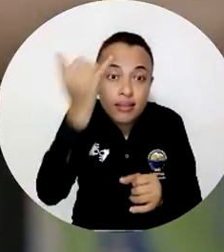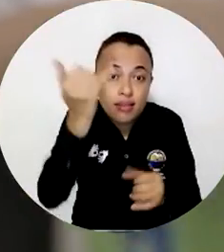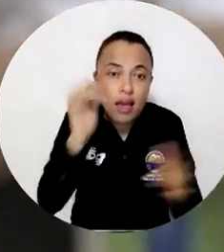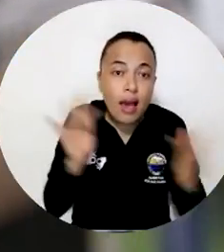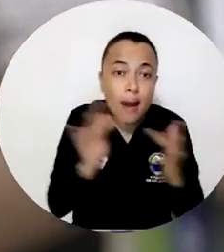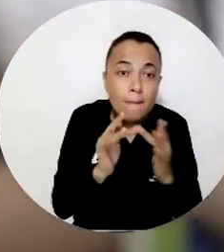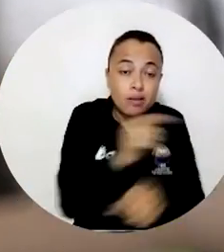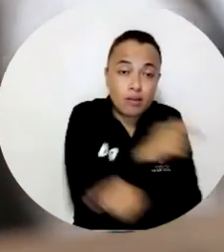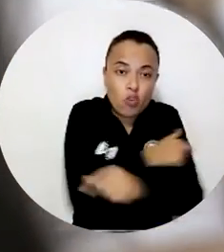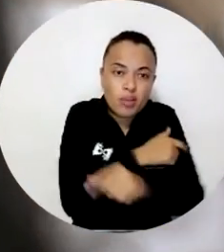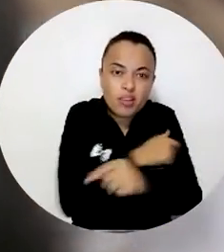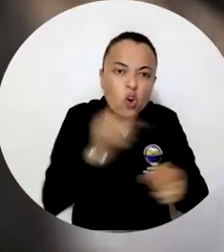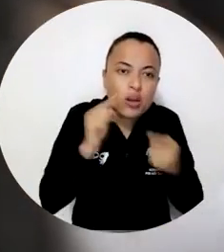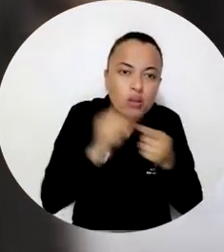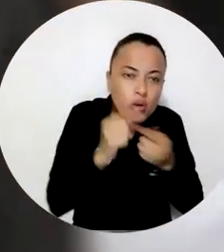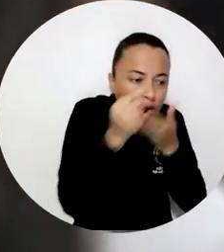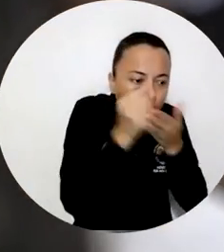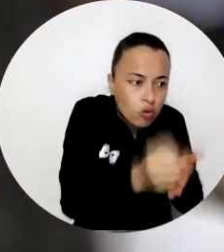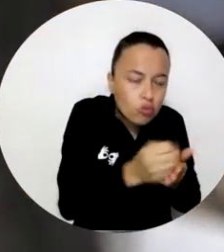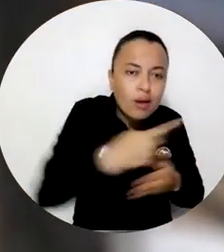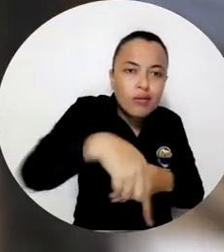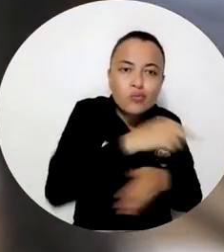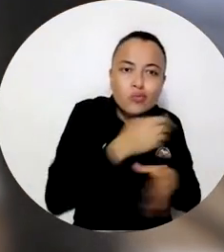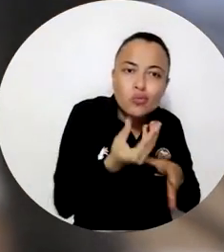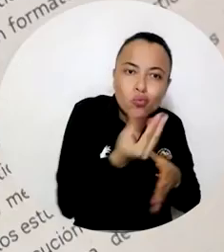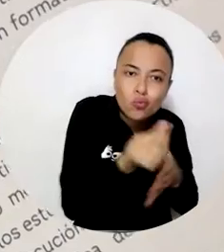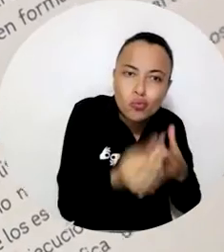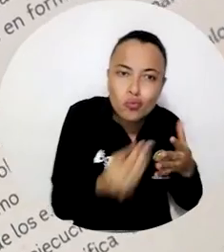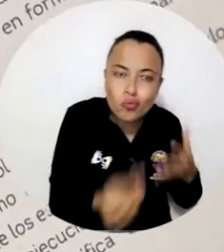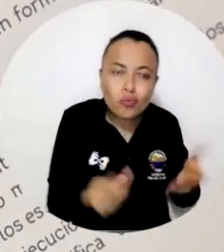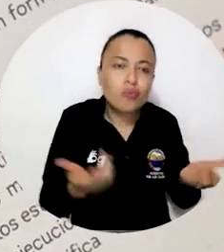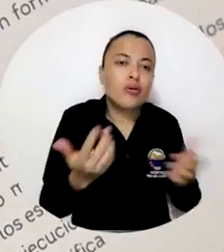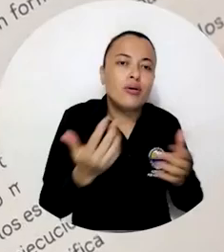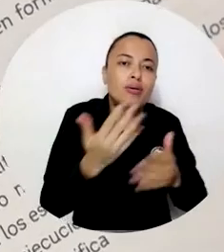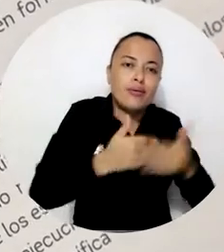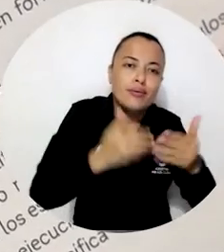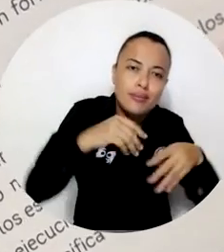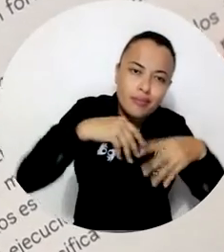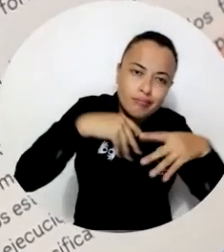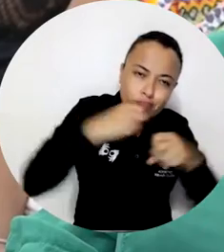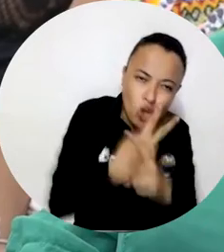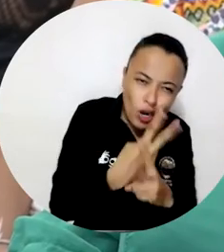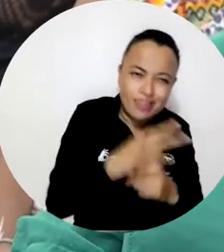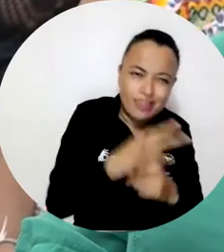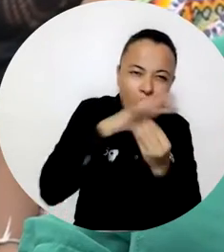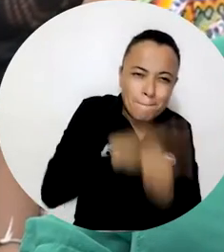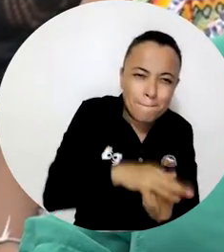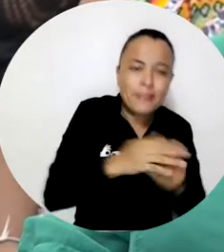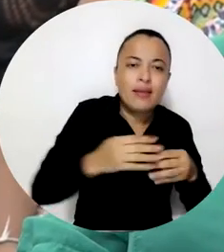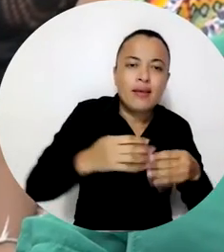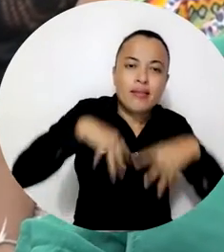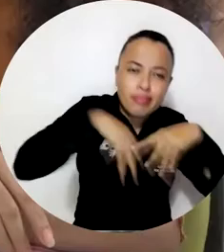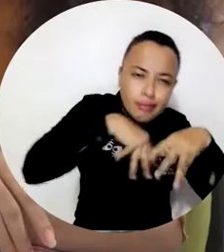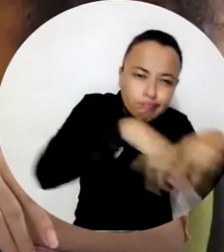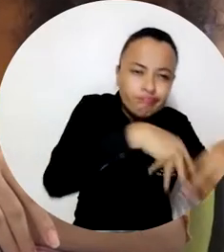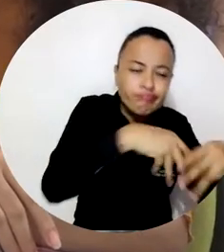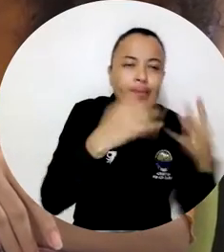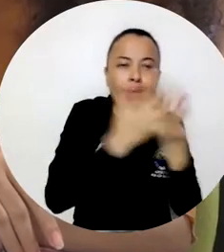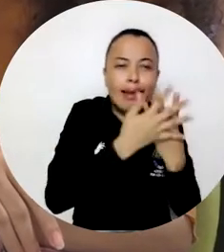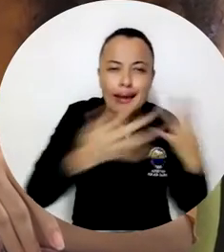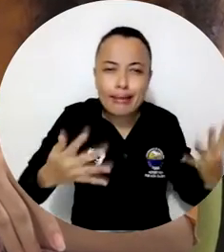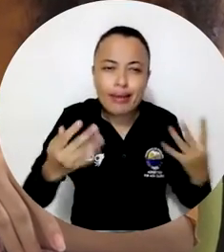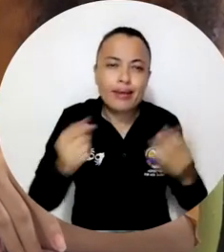Comité de Velar por el Bienestar de Estudiantes Víctimas de Violencia y Desplazamiento Forzado, Miembros LGTBIQ+, Personas con